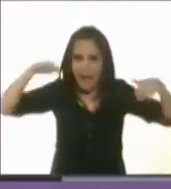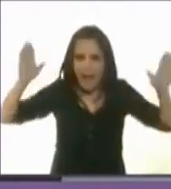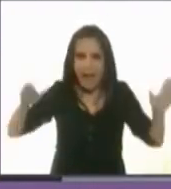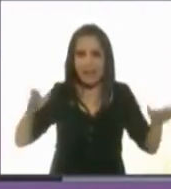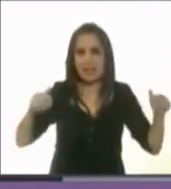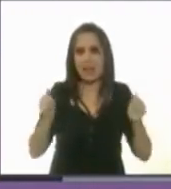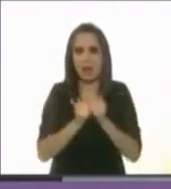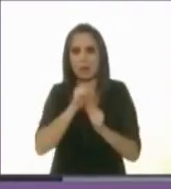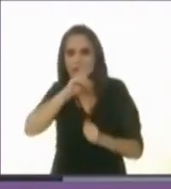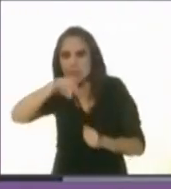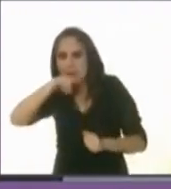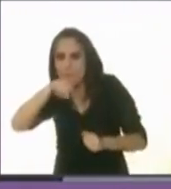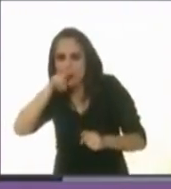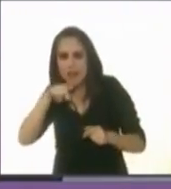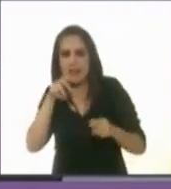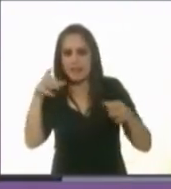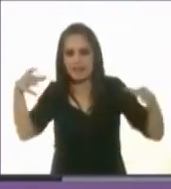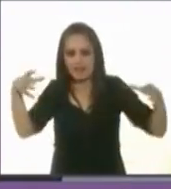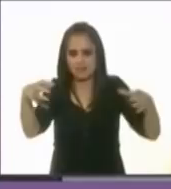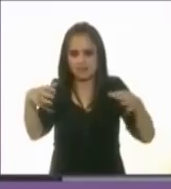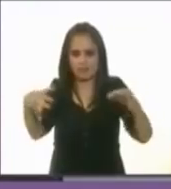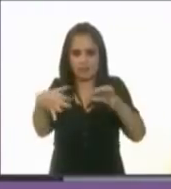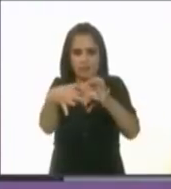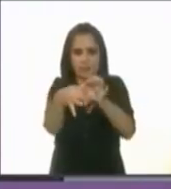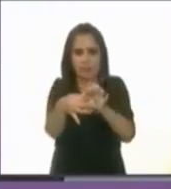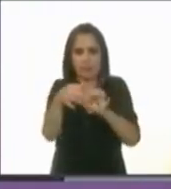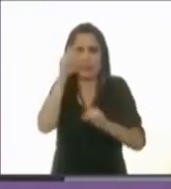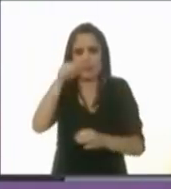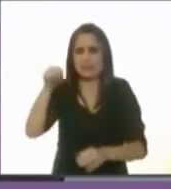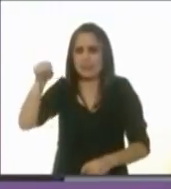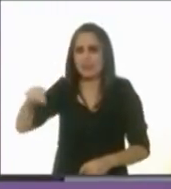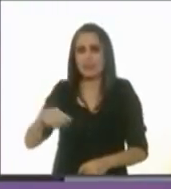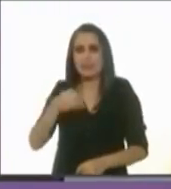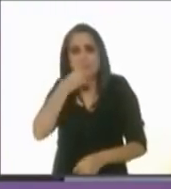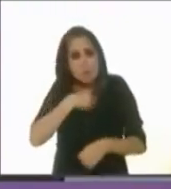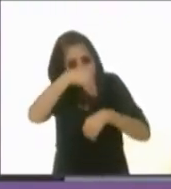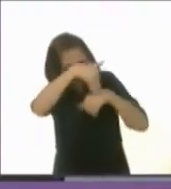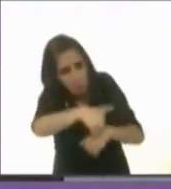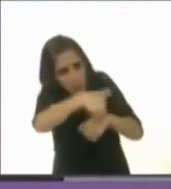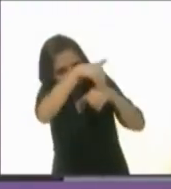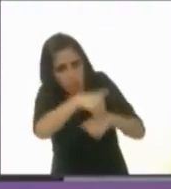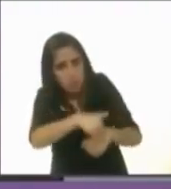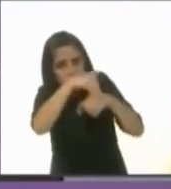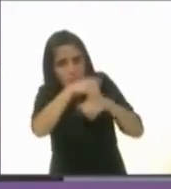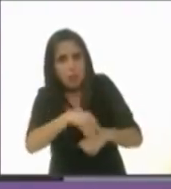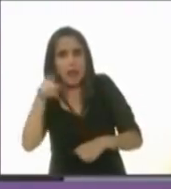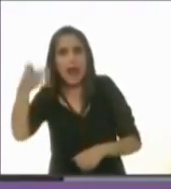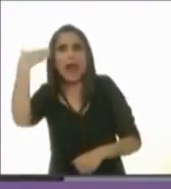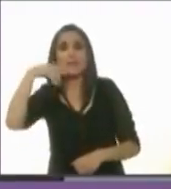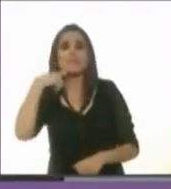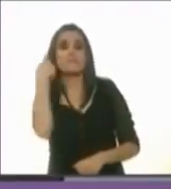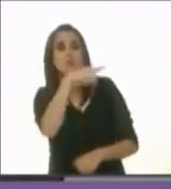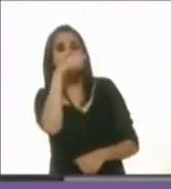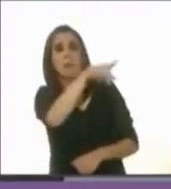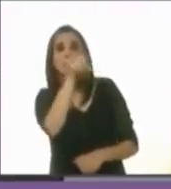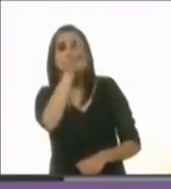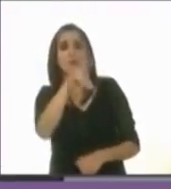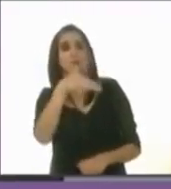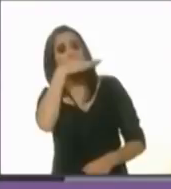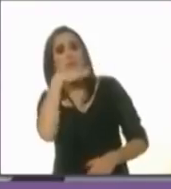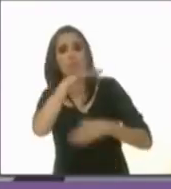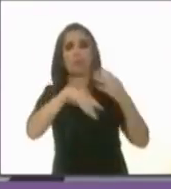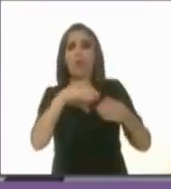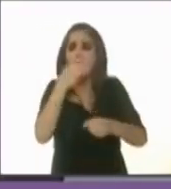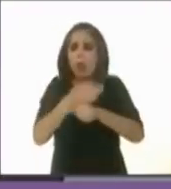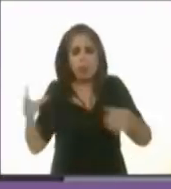el López Obradorismo se convertirá en la mascota de la derecha y la mafia del poder que decía combatir. Dicen que el regalo